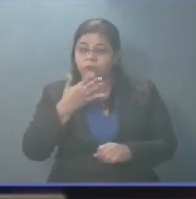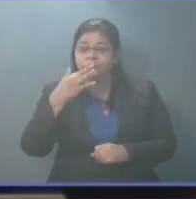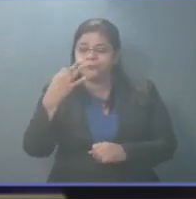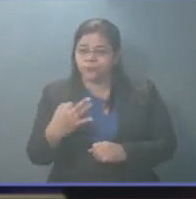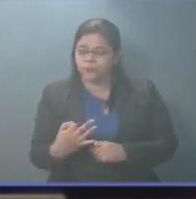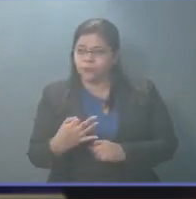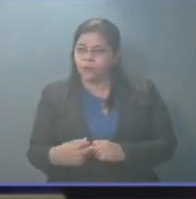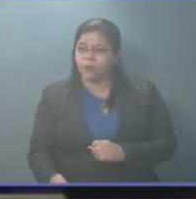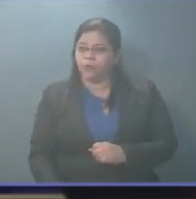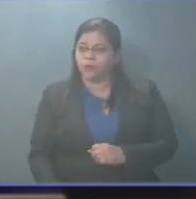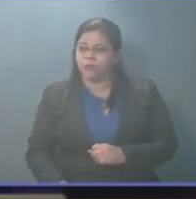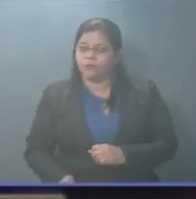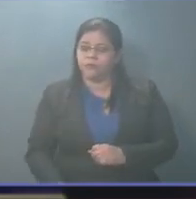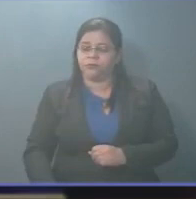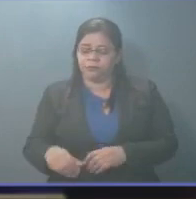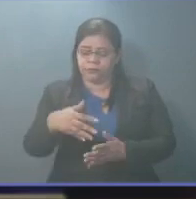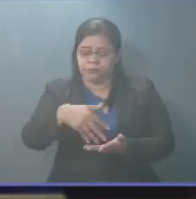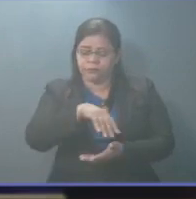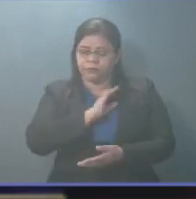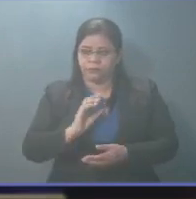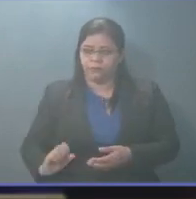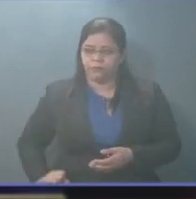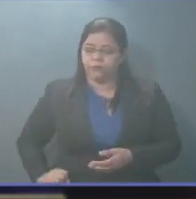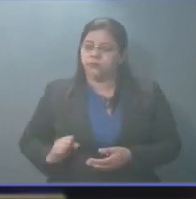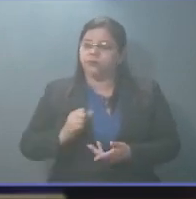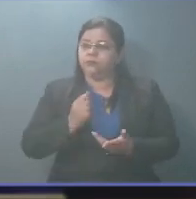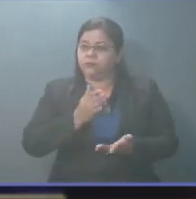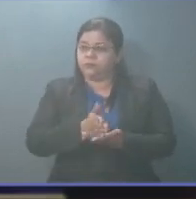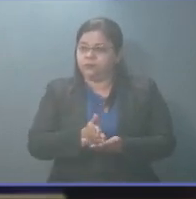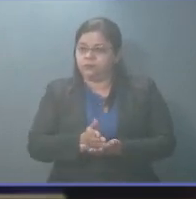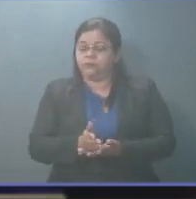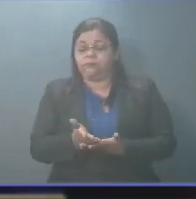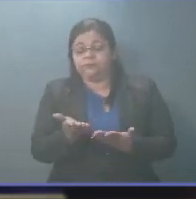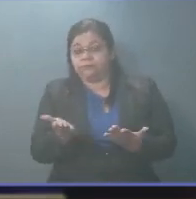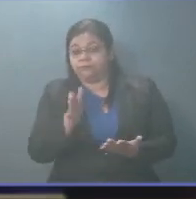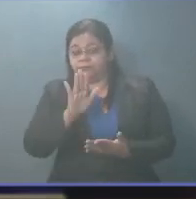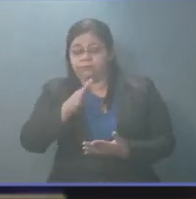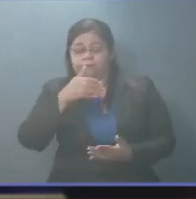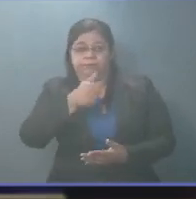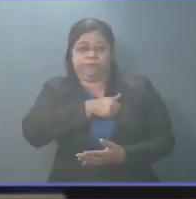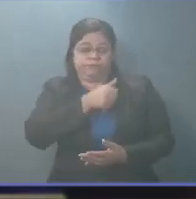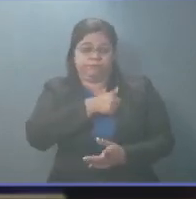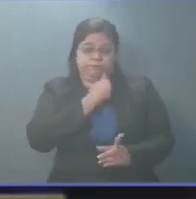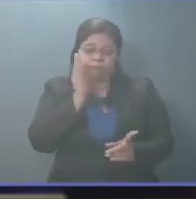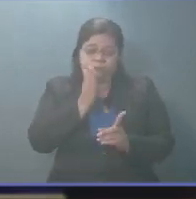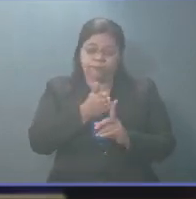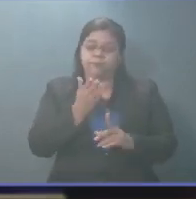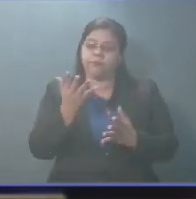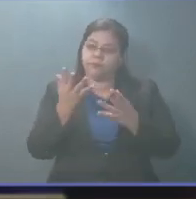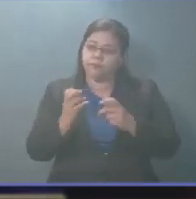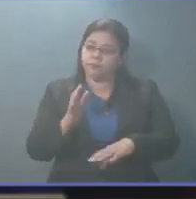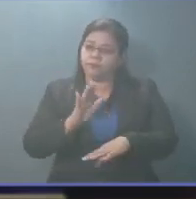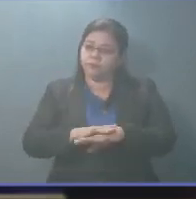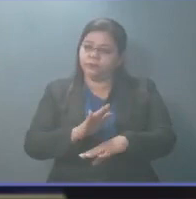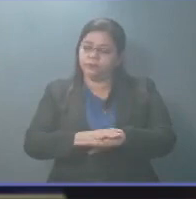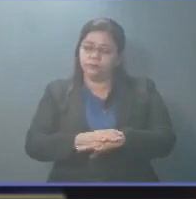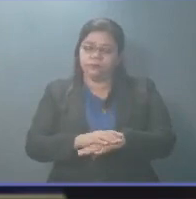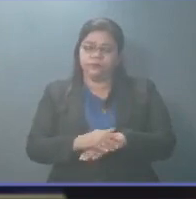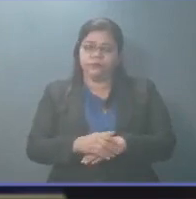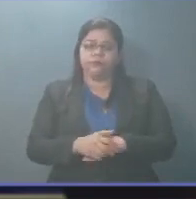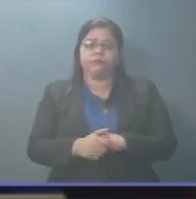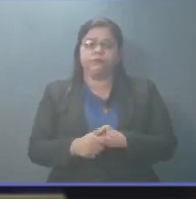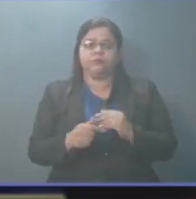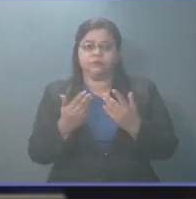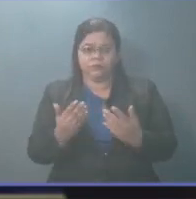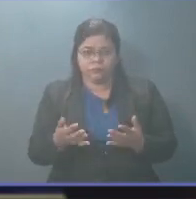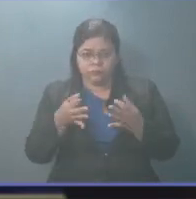a los salvadoreños. Así que tienen ese reto. Y les hago ese llamado para que de